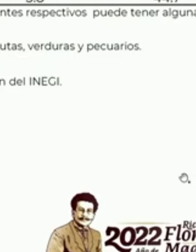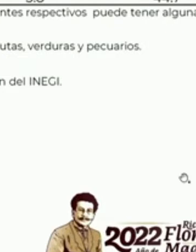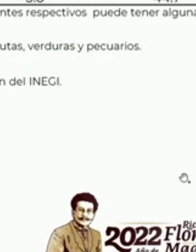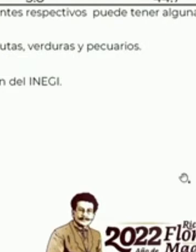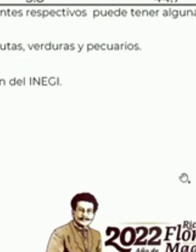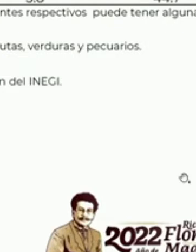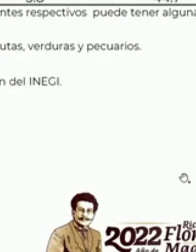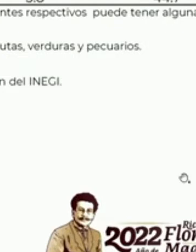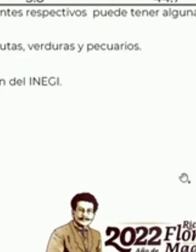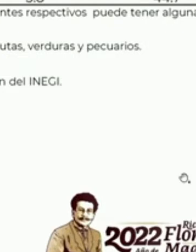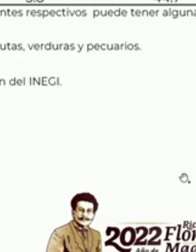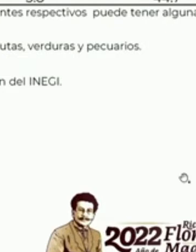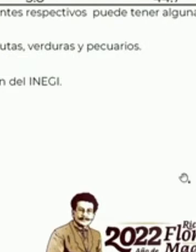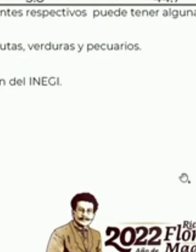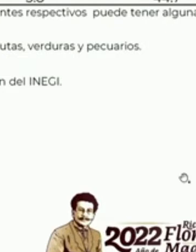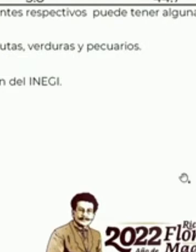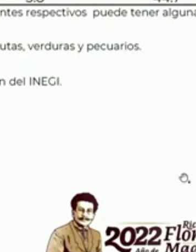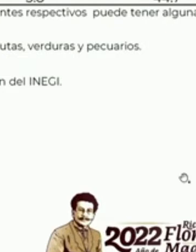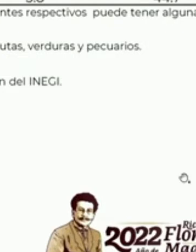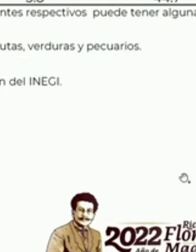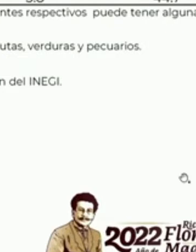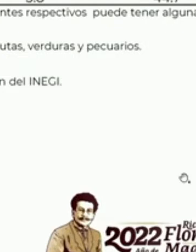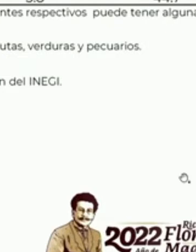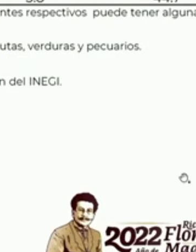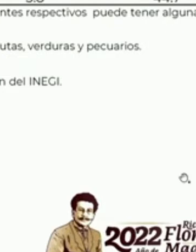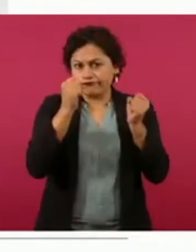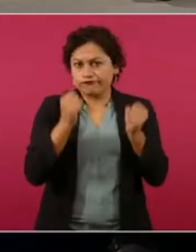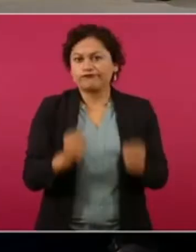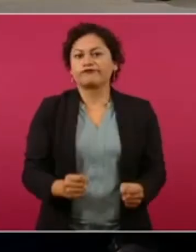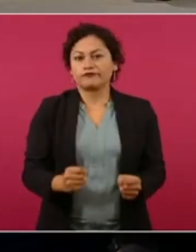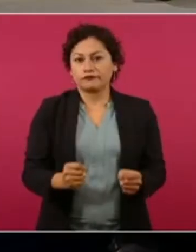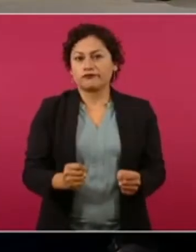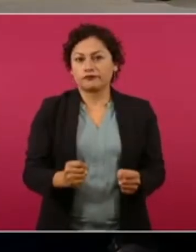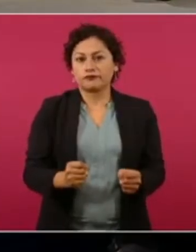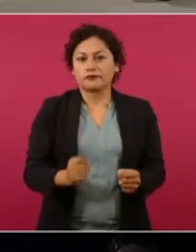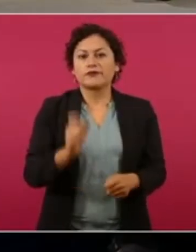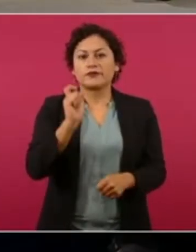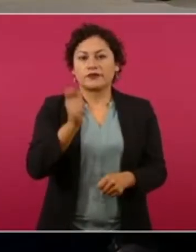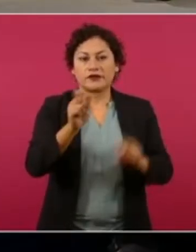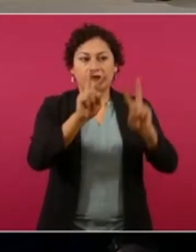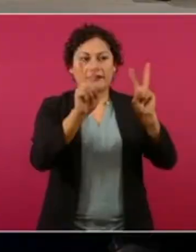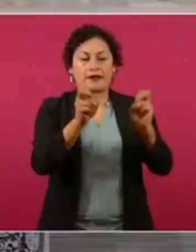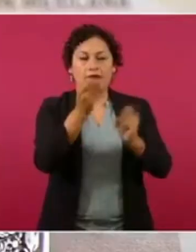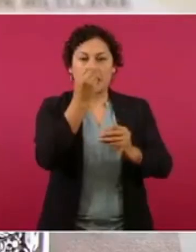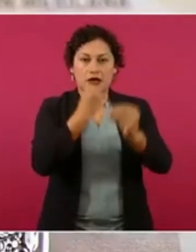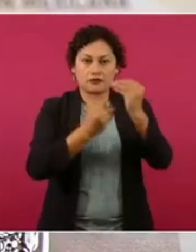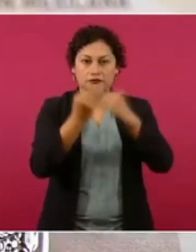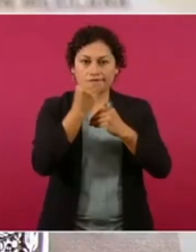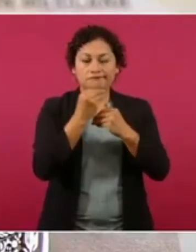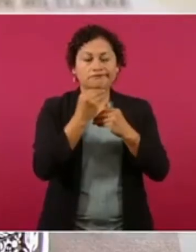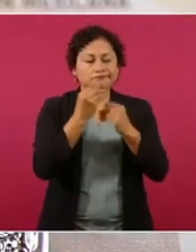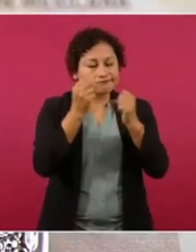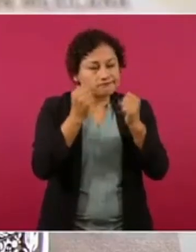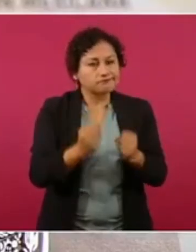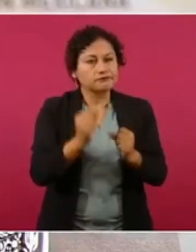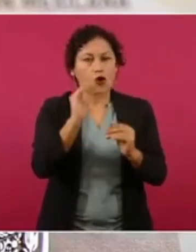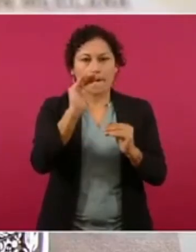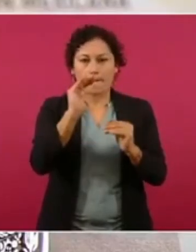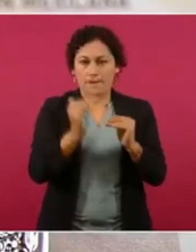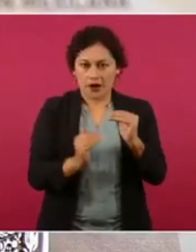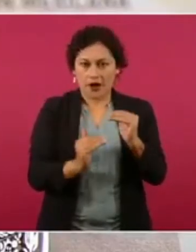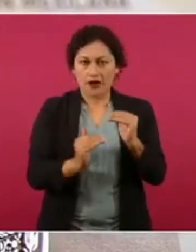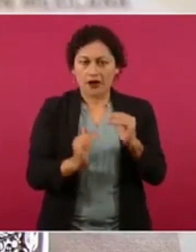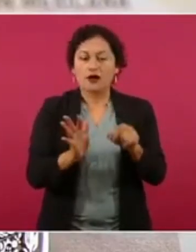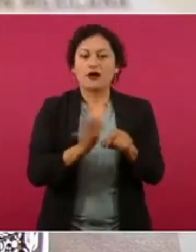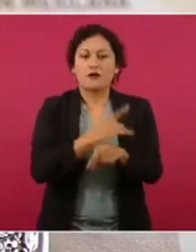alimentos, que es ahí donde estamos trabajando. En el caso de alimentos va a bajar por el